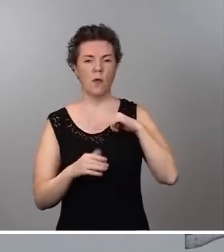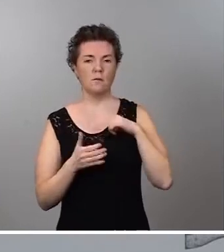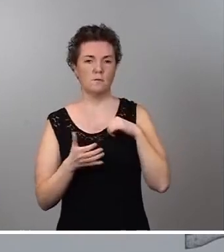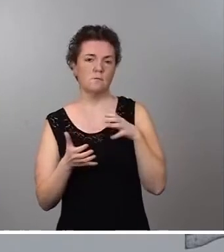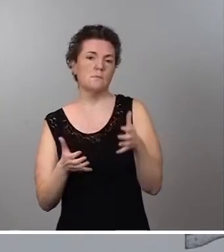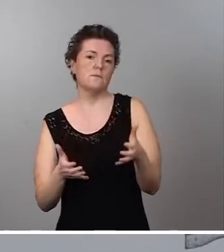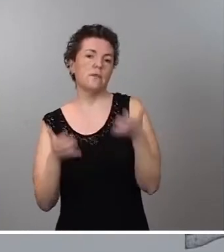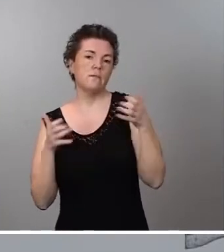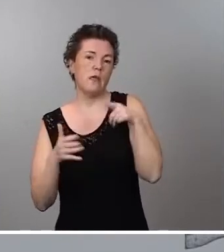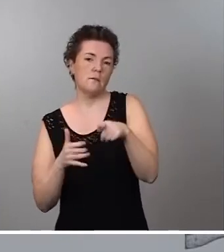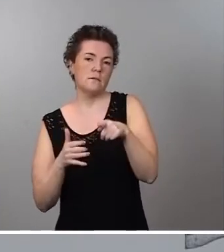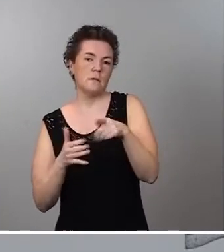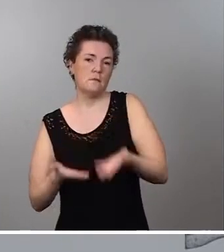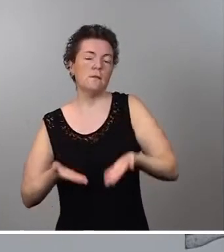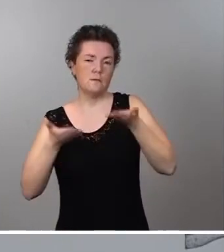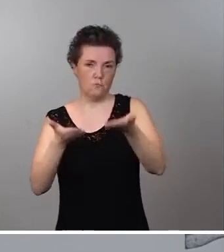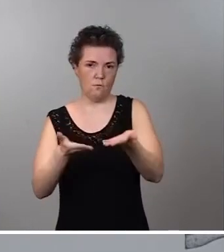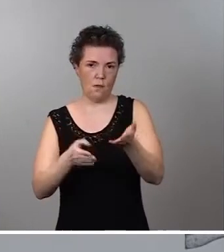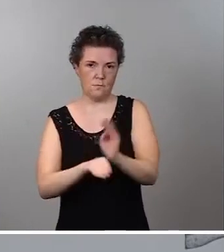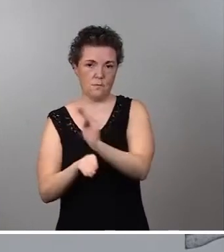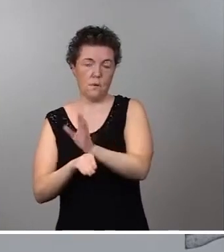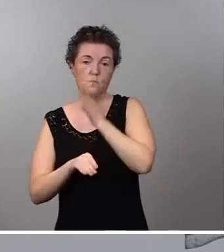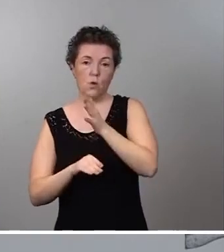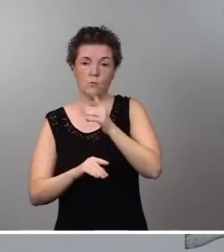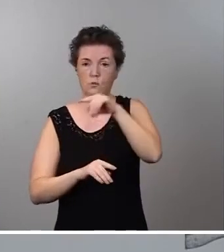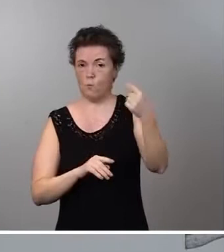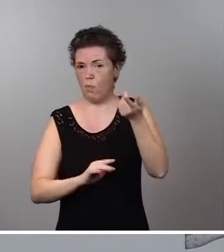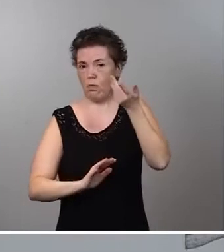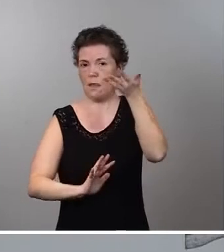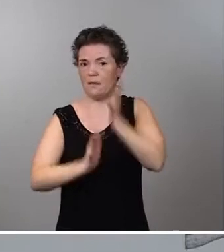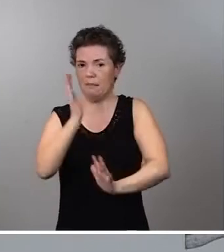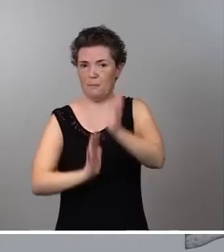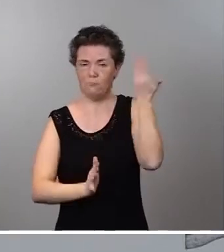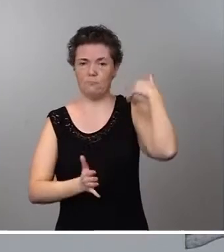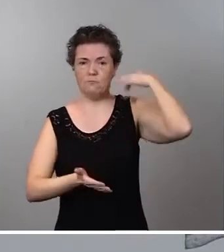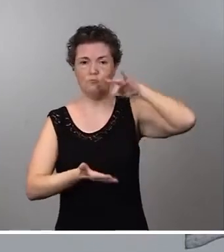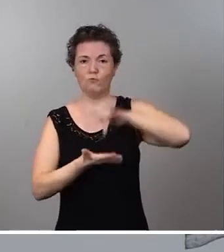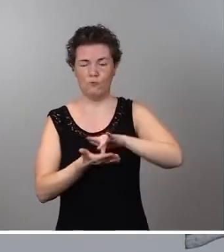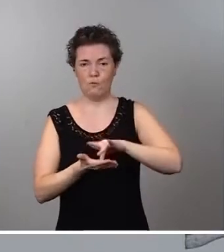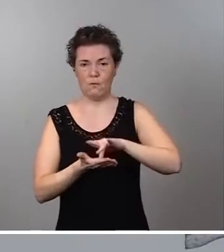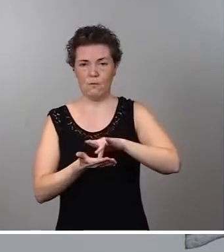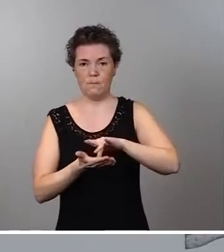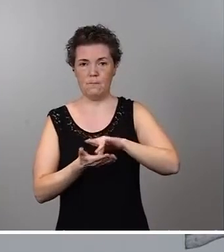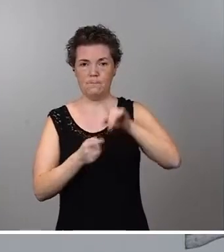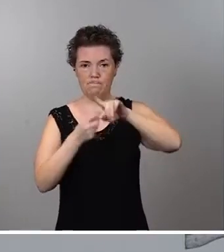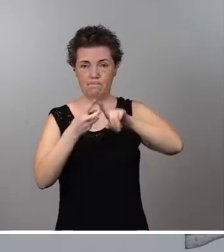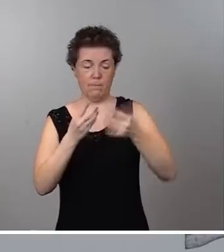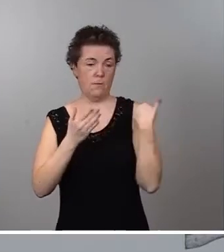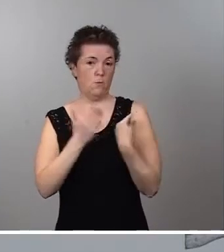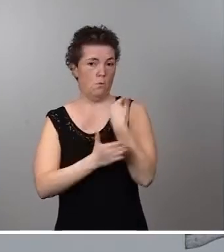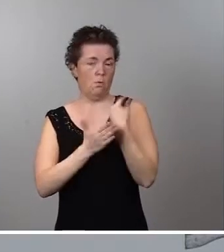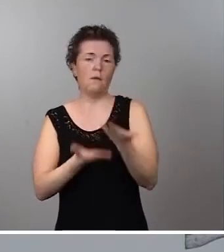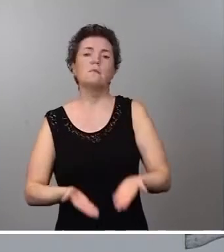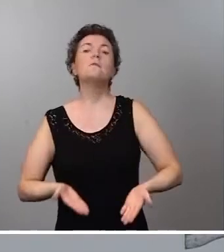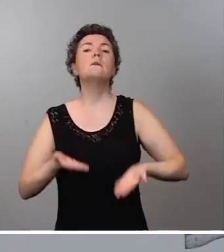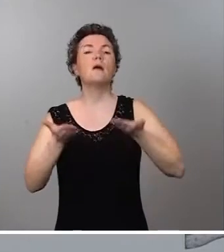ayudas como consecuencia de los incendios que se han producido en estos días, ayudas de ámbito